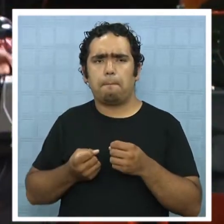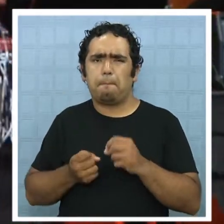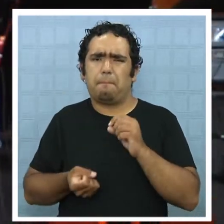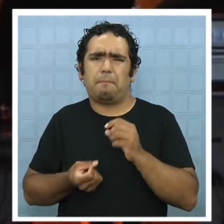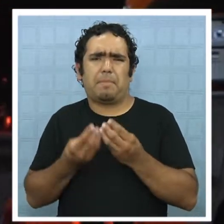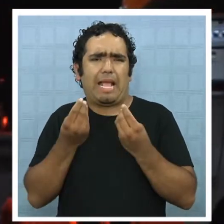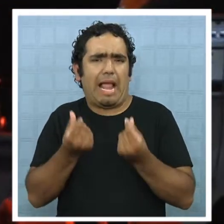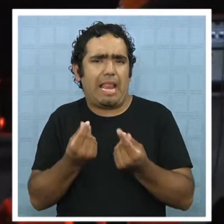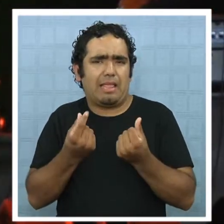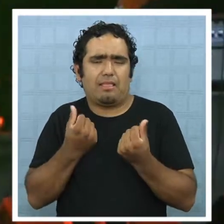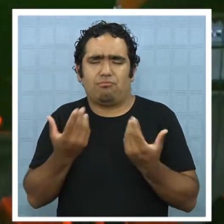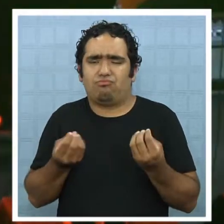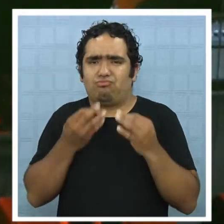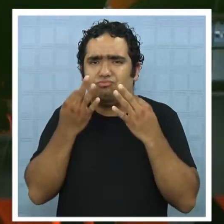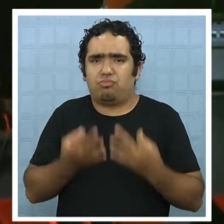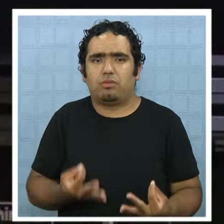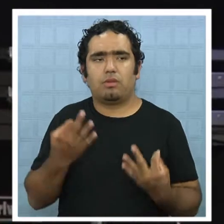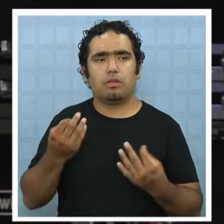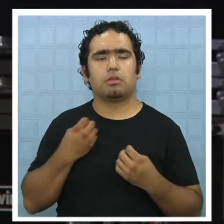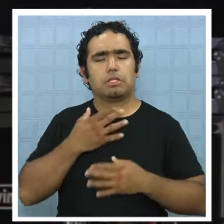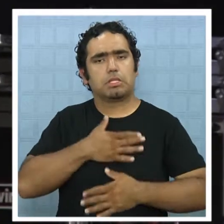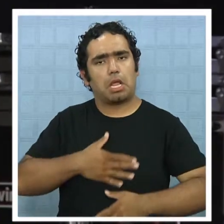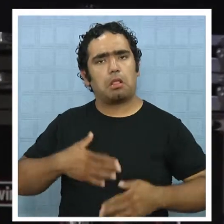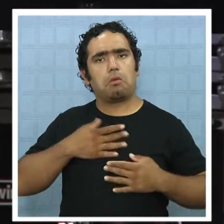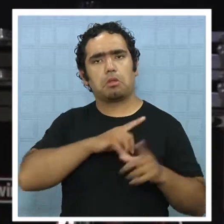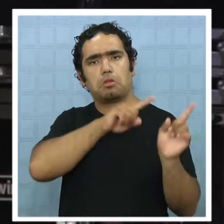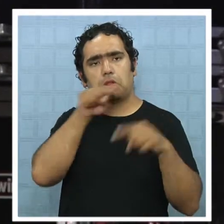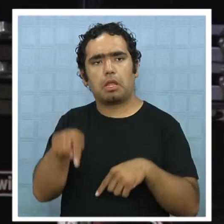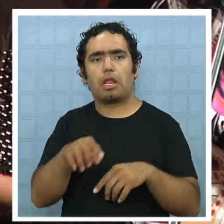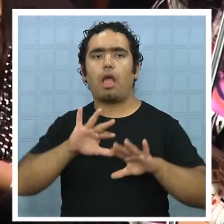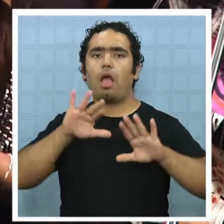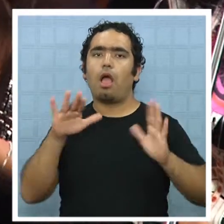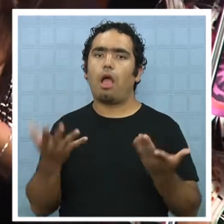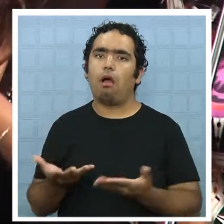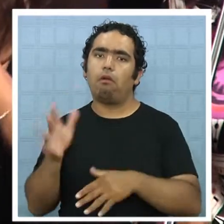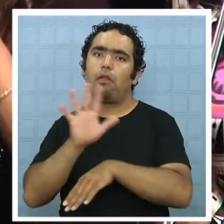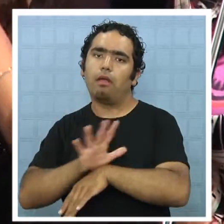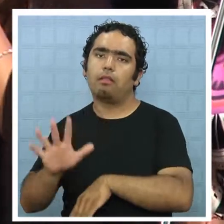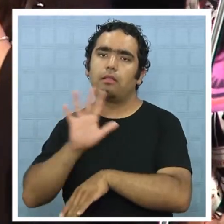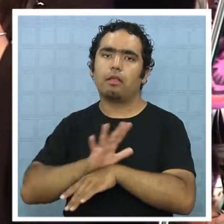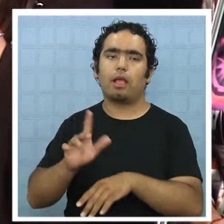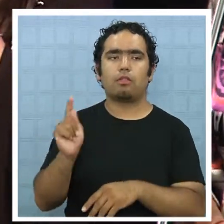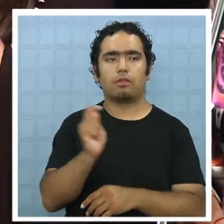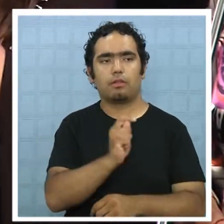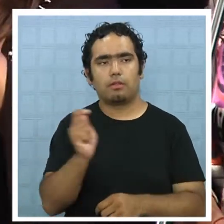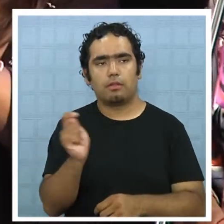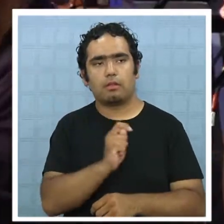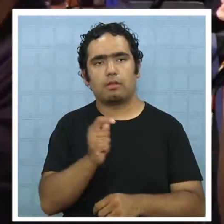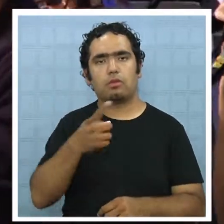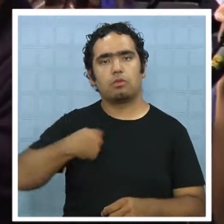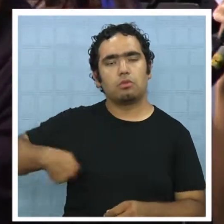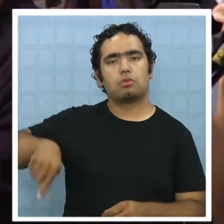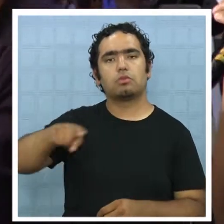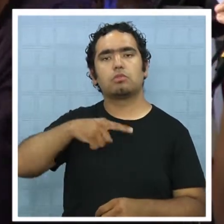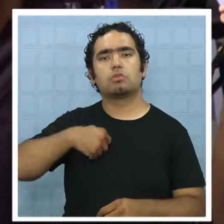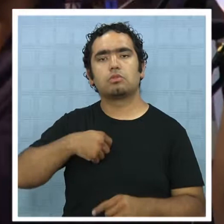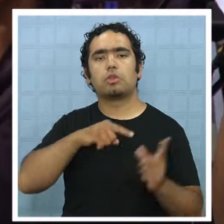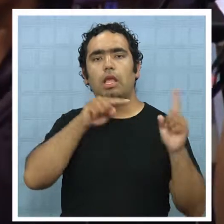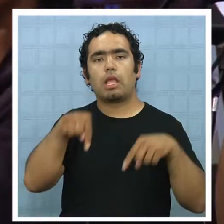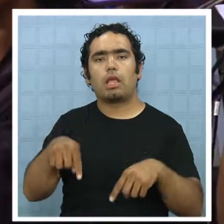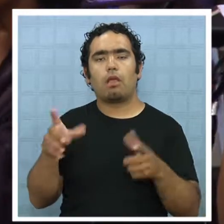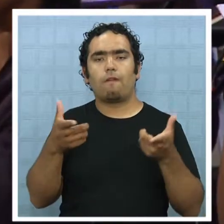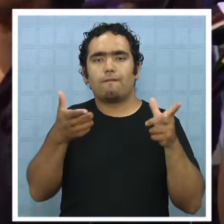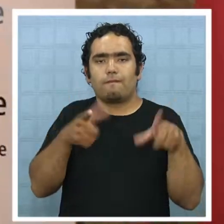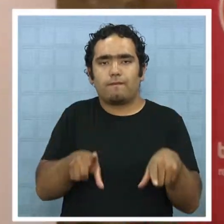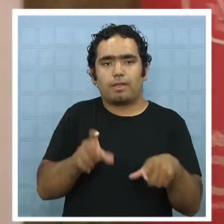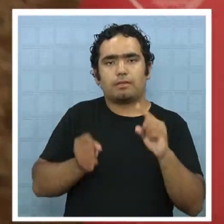y es tremendamente satisfactorio para nosotros poder traerlo a la región de Tarapacá, donde tenemos nuestras oficinas